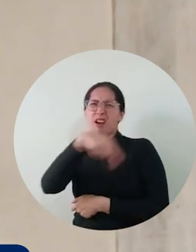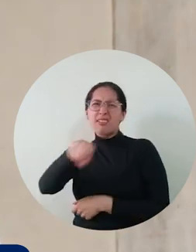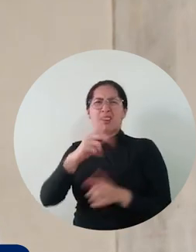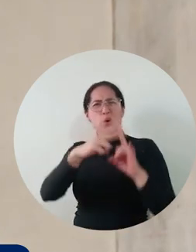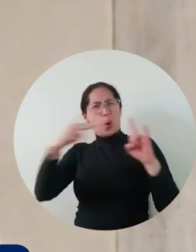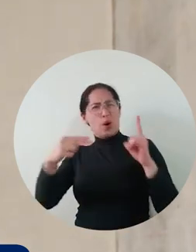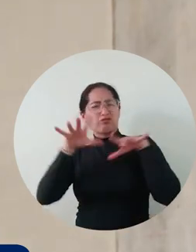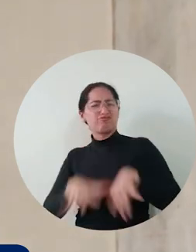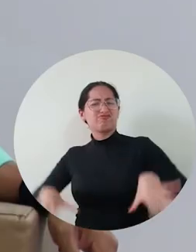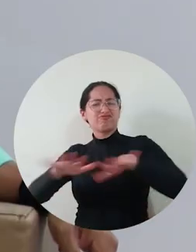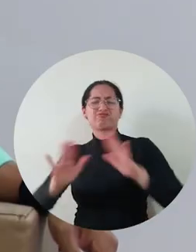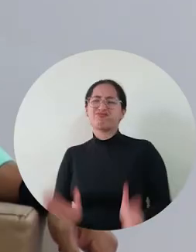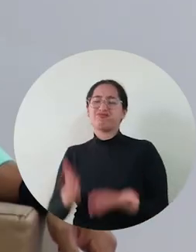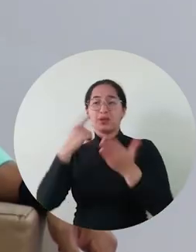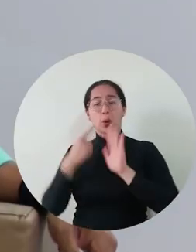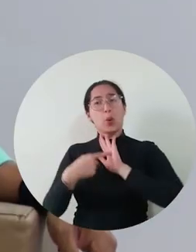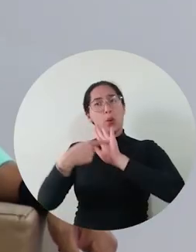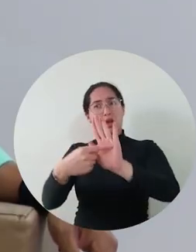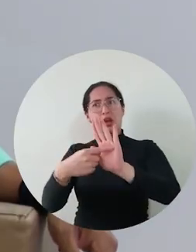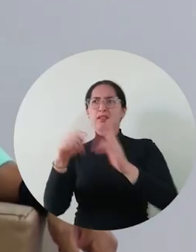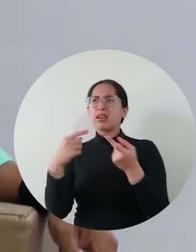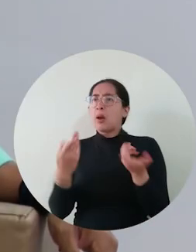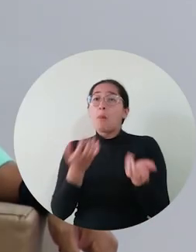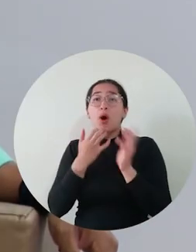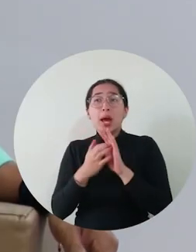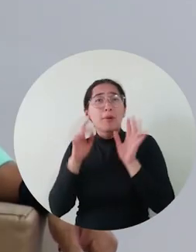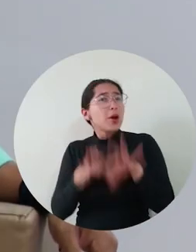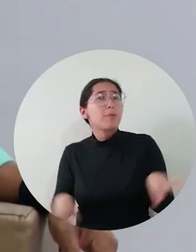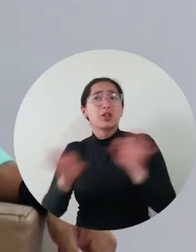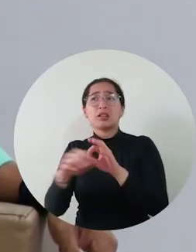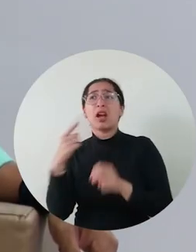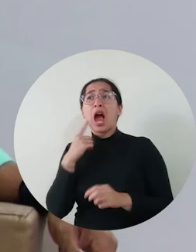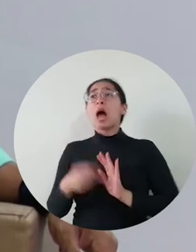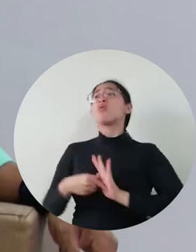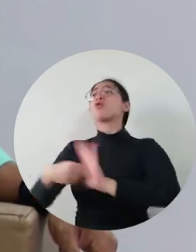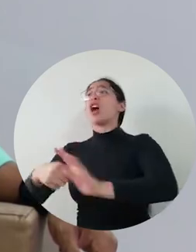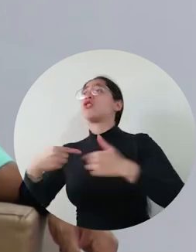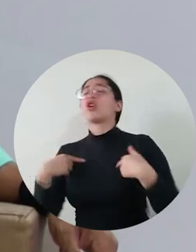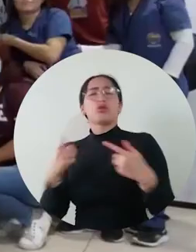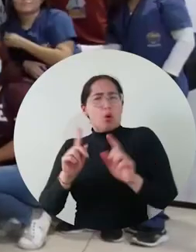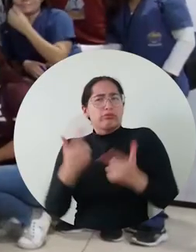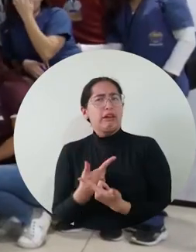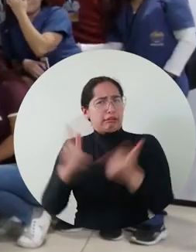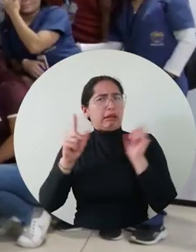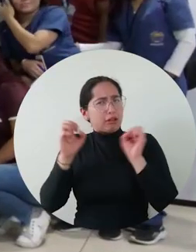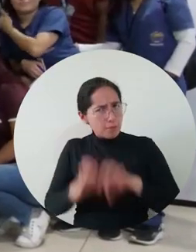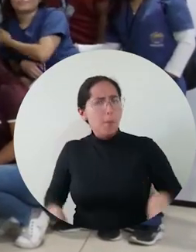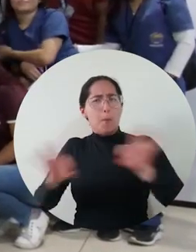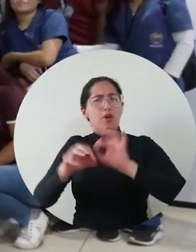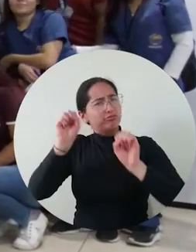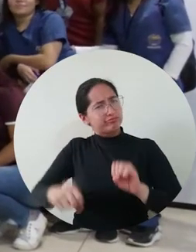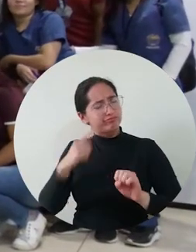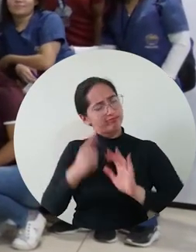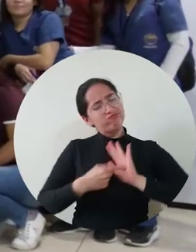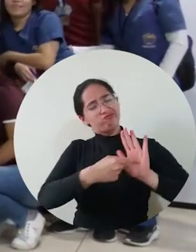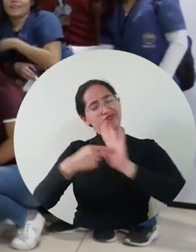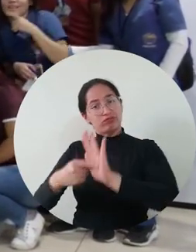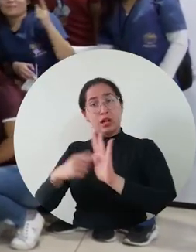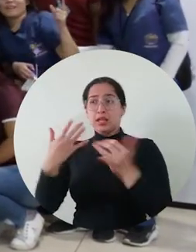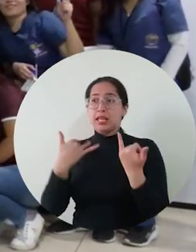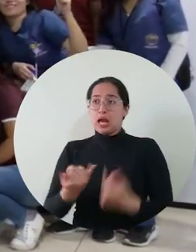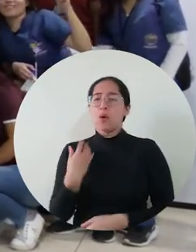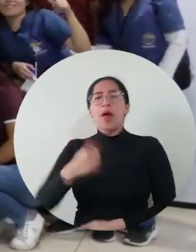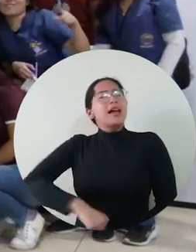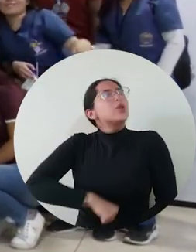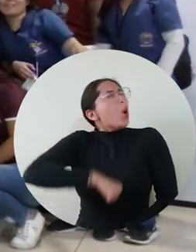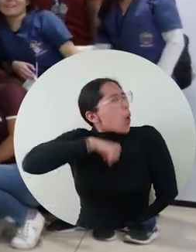estos espacios. Necesitamos que con bandera o sin bandera la gente sienta la libertad de ser. Mantengamos esta semana de orgullo, pero